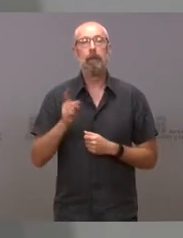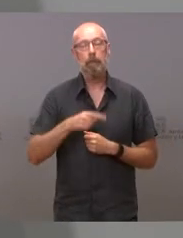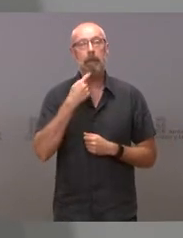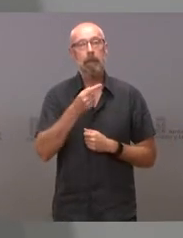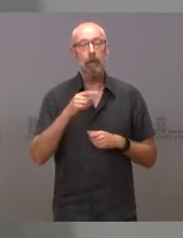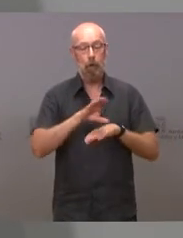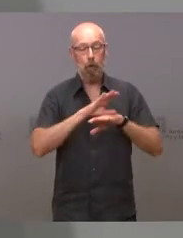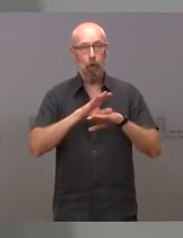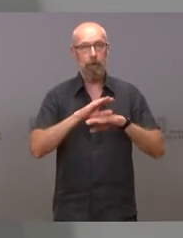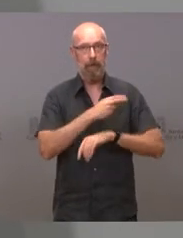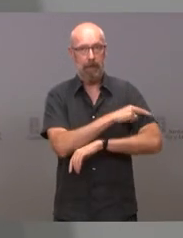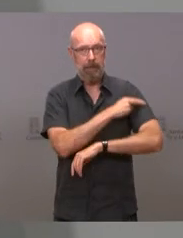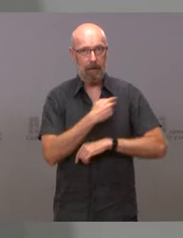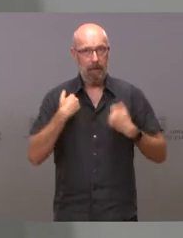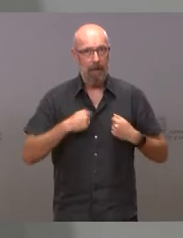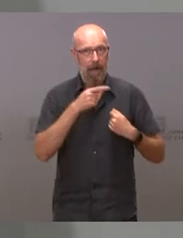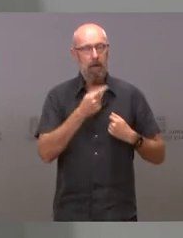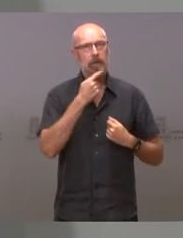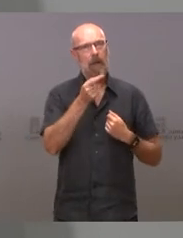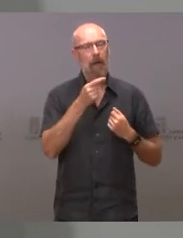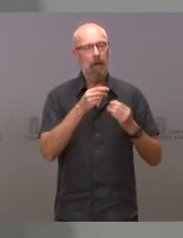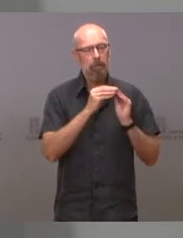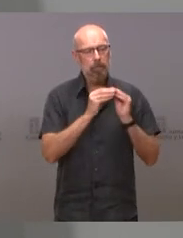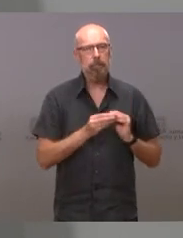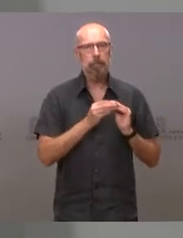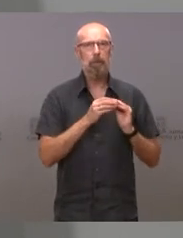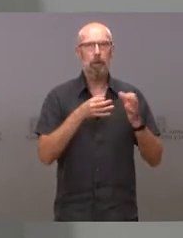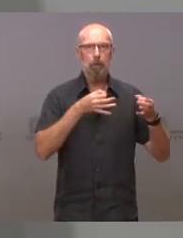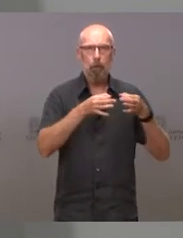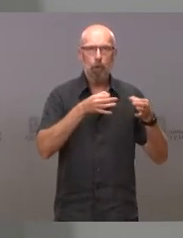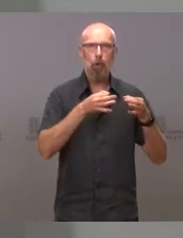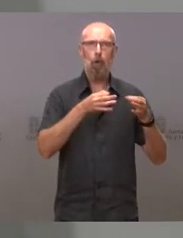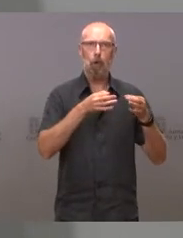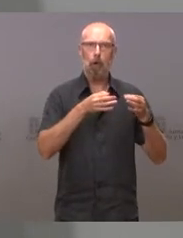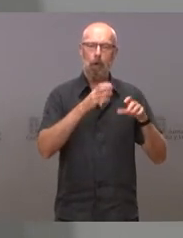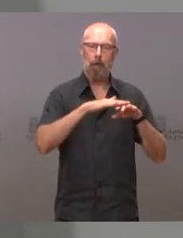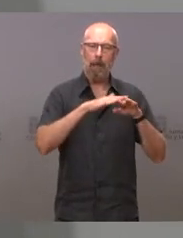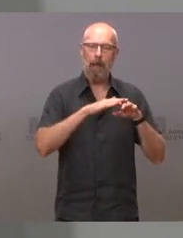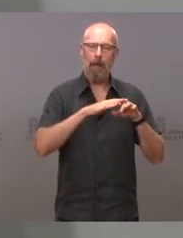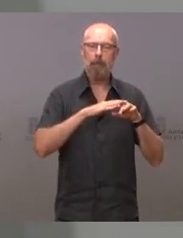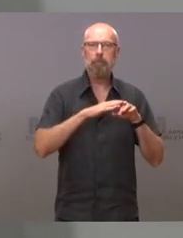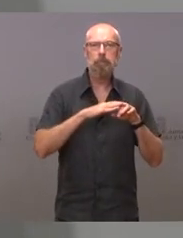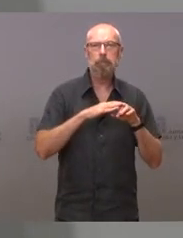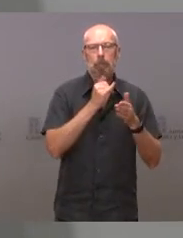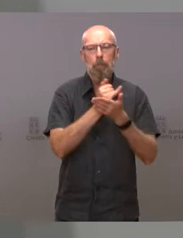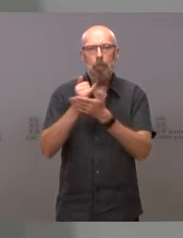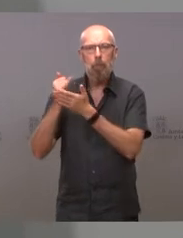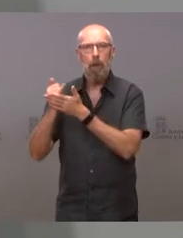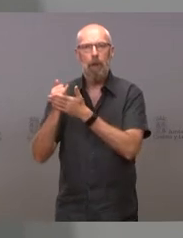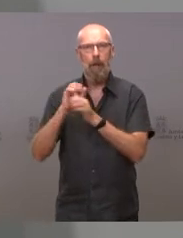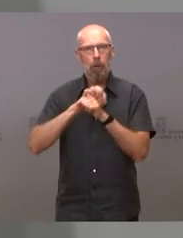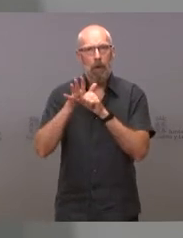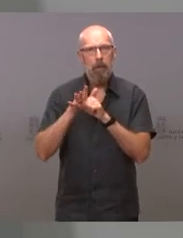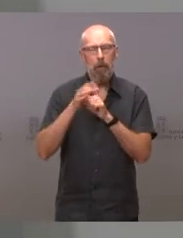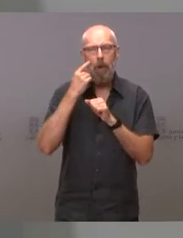Sanidad ya ha dictado un protocolo de detección, de pruebas de detección de coronavirus a todos los que lleguen y vacunación,